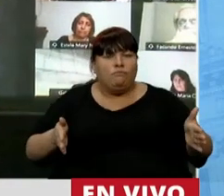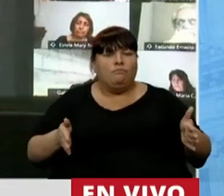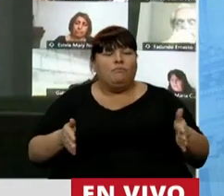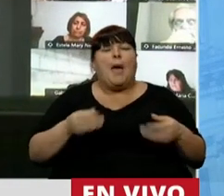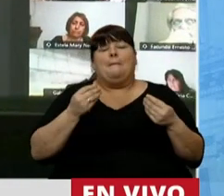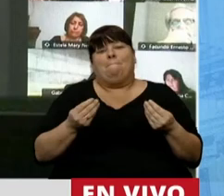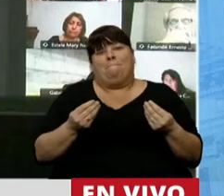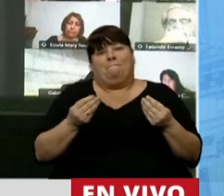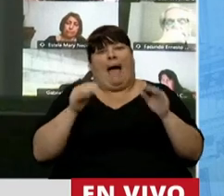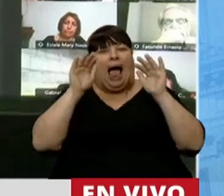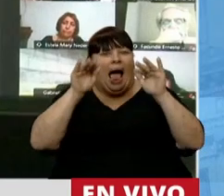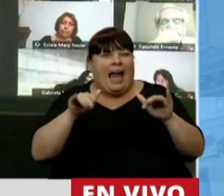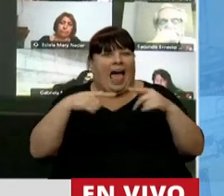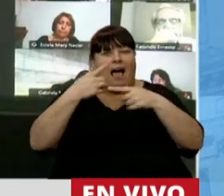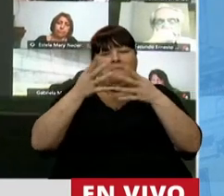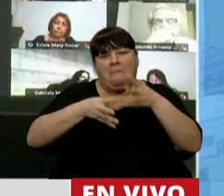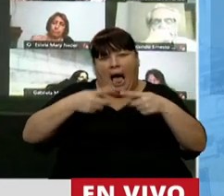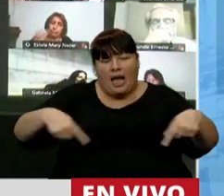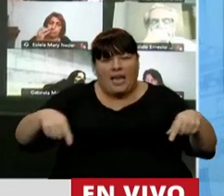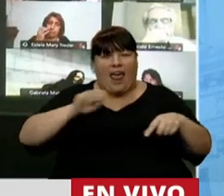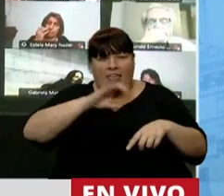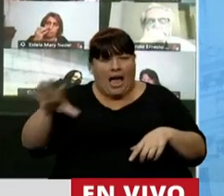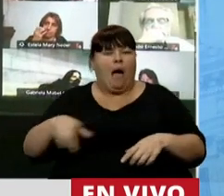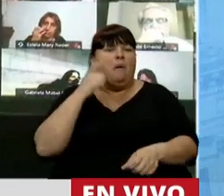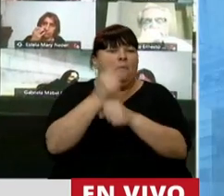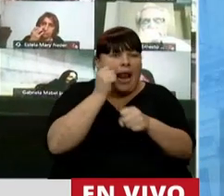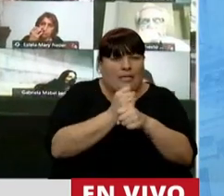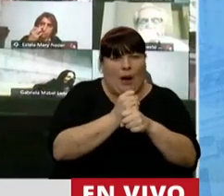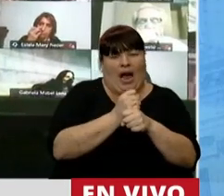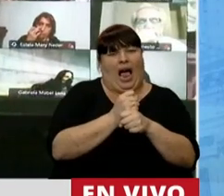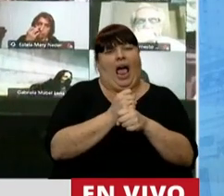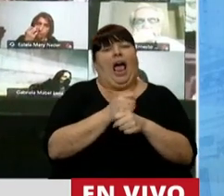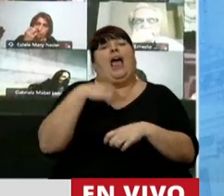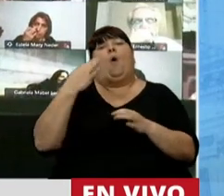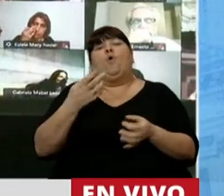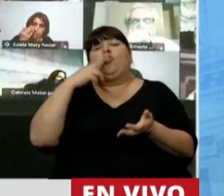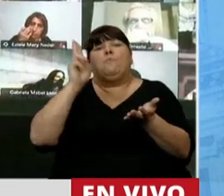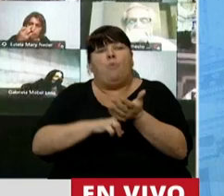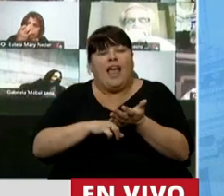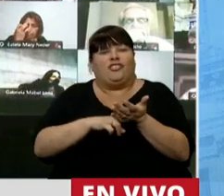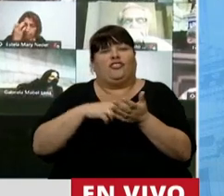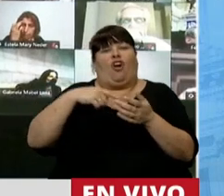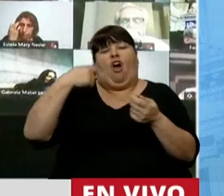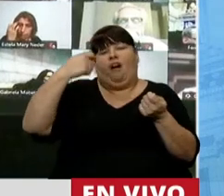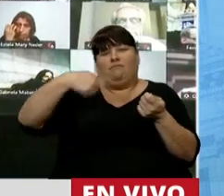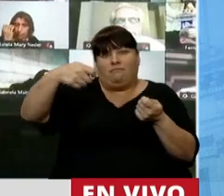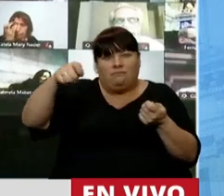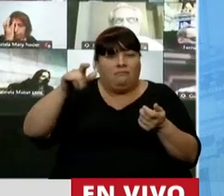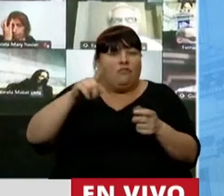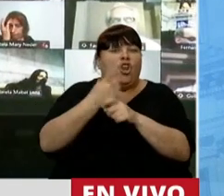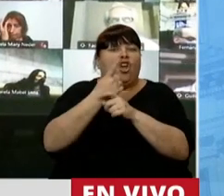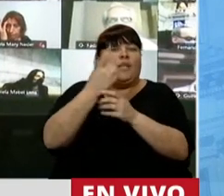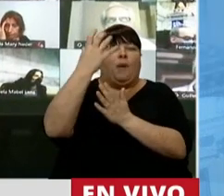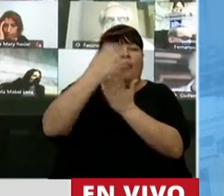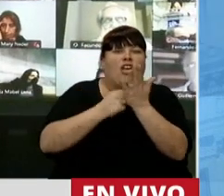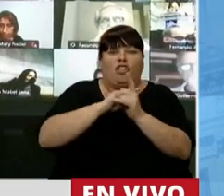para tener una fresadora adentro, y trabajar, y sacaste un impuesto, y lo hipotecaste, no lo podés